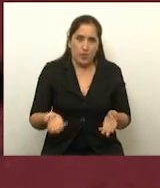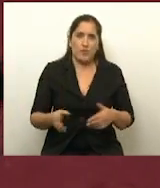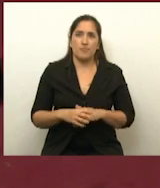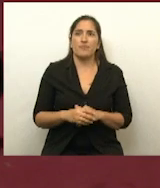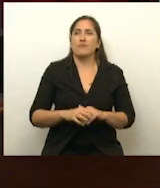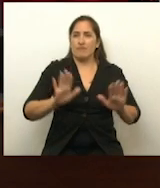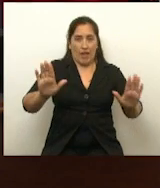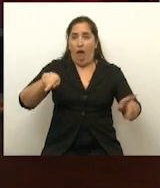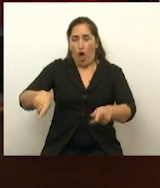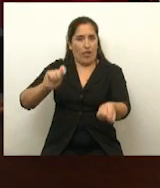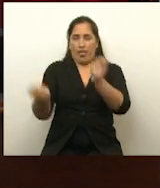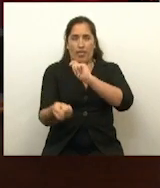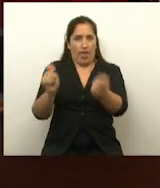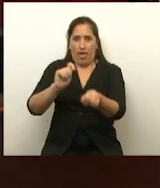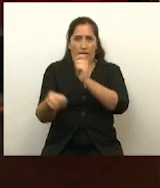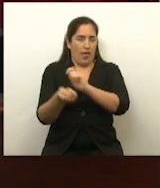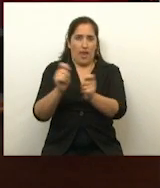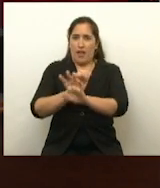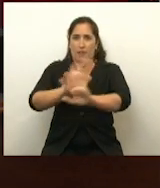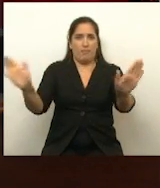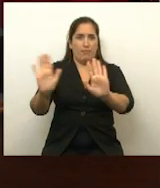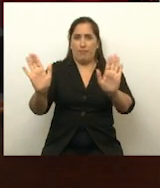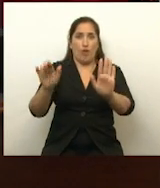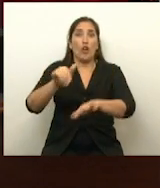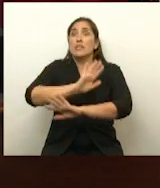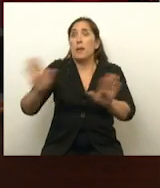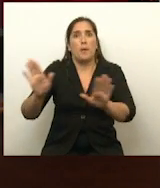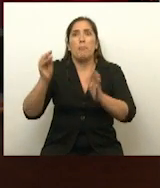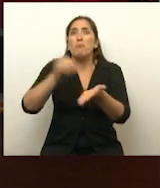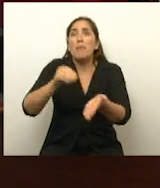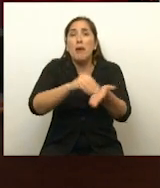están cambiando el sistema, que nadie más cambie el voto, por favor.